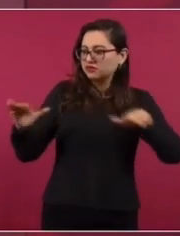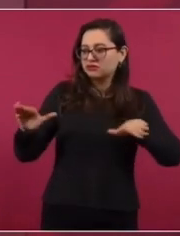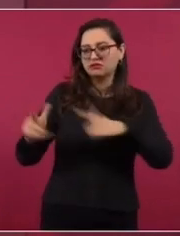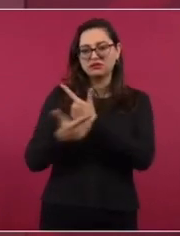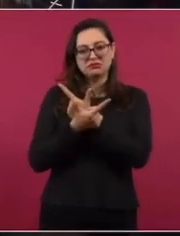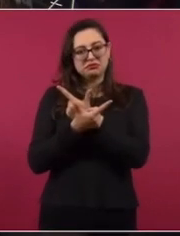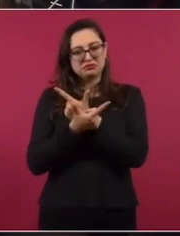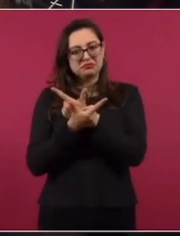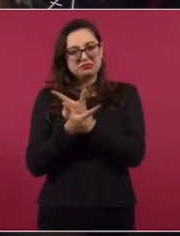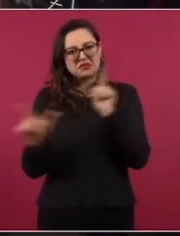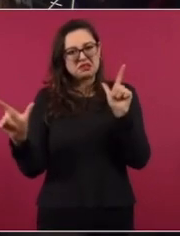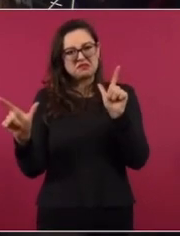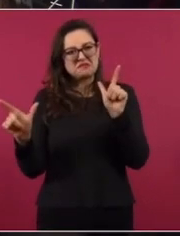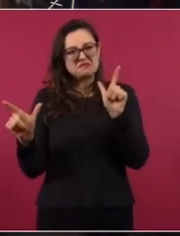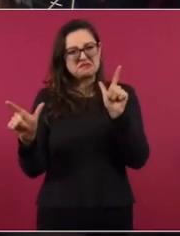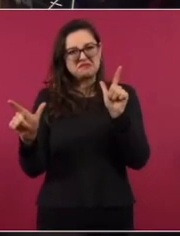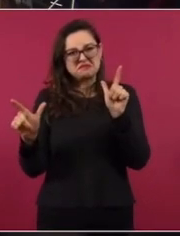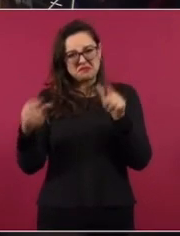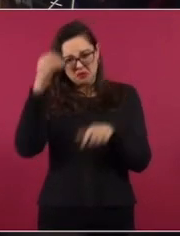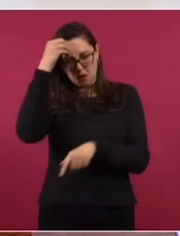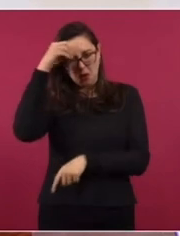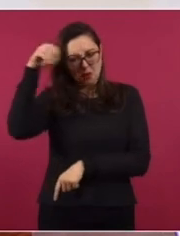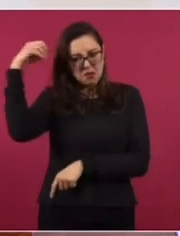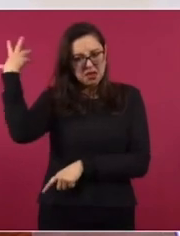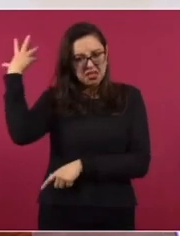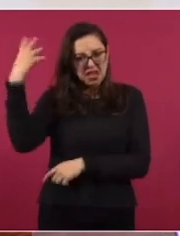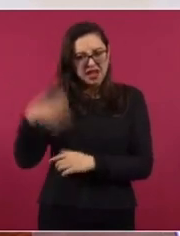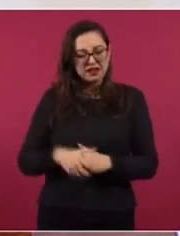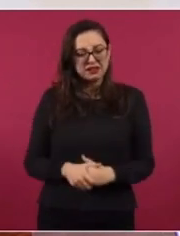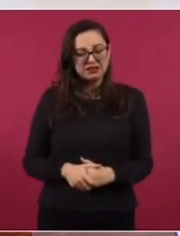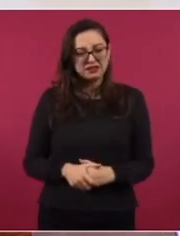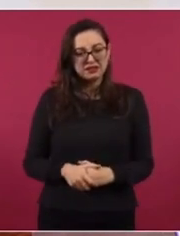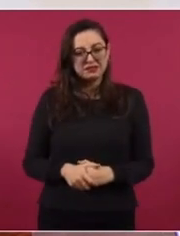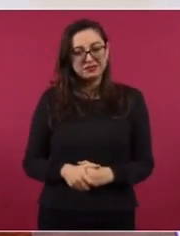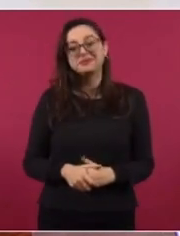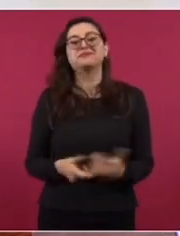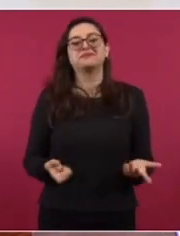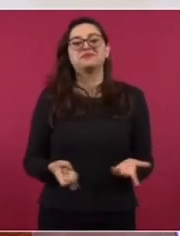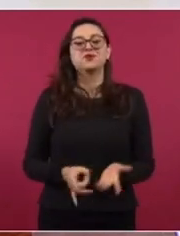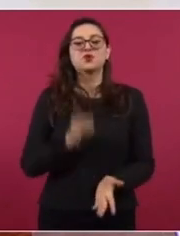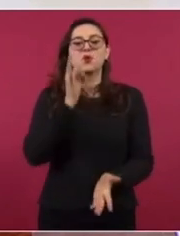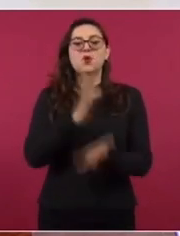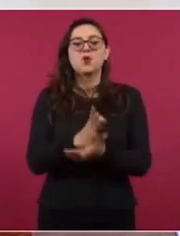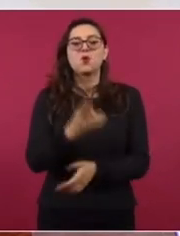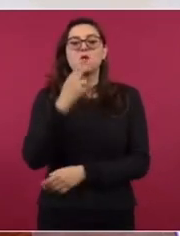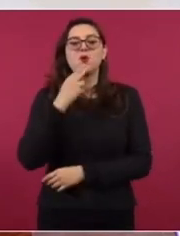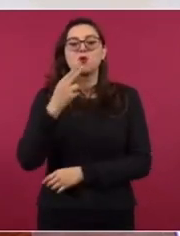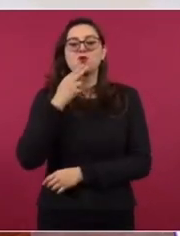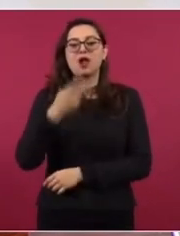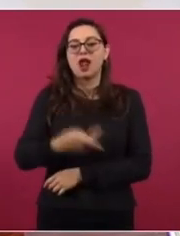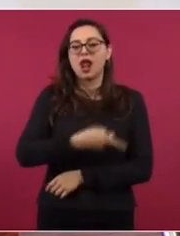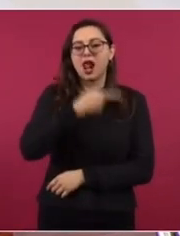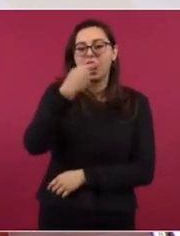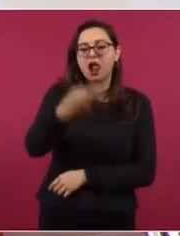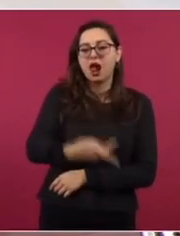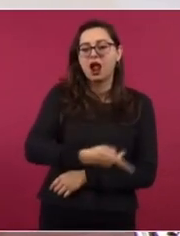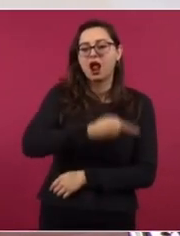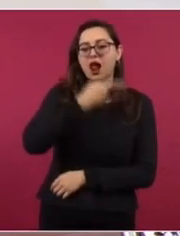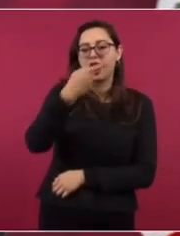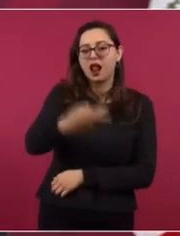puro discurso demagógico?